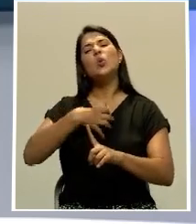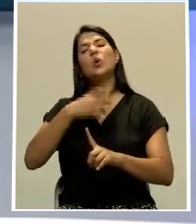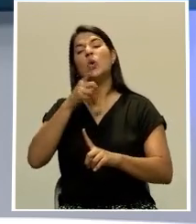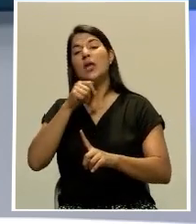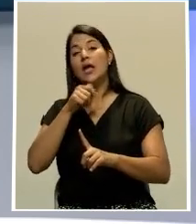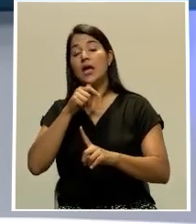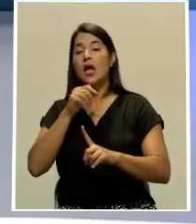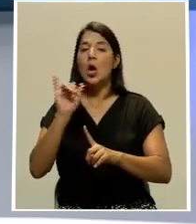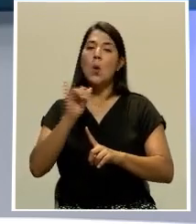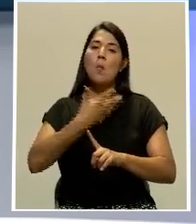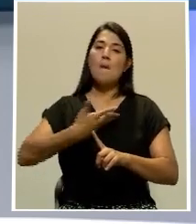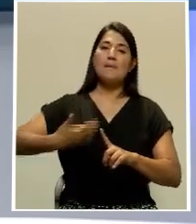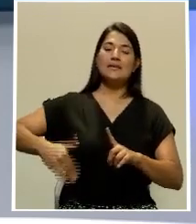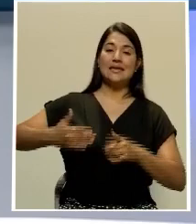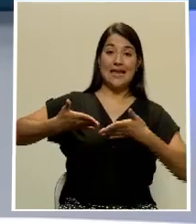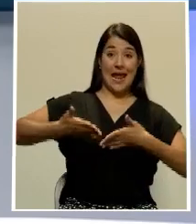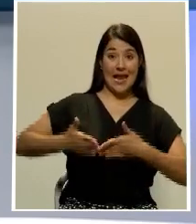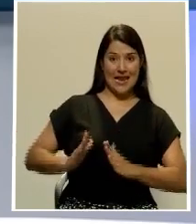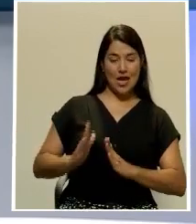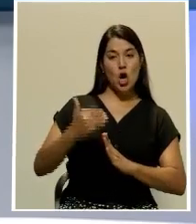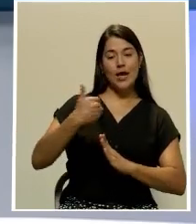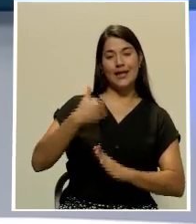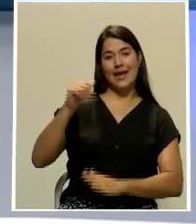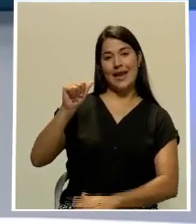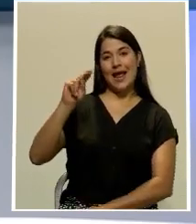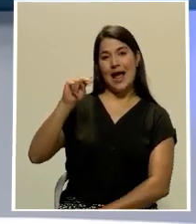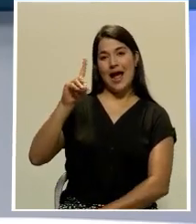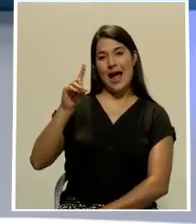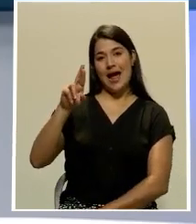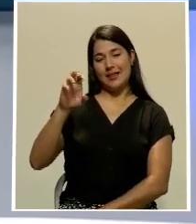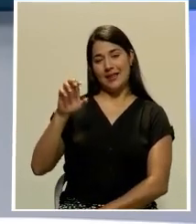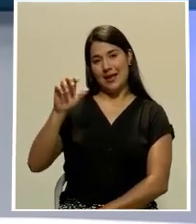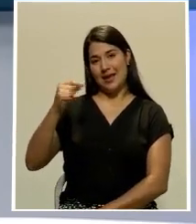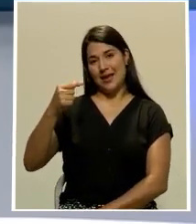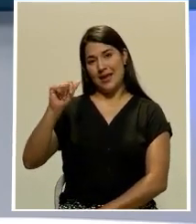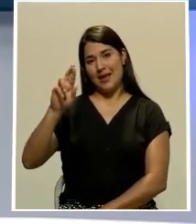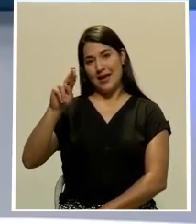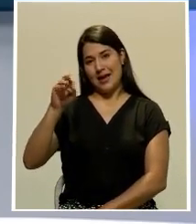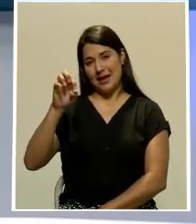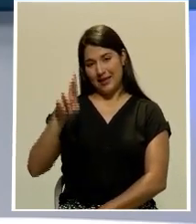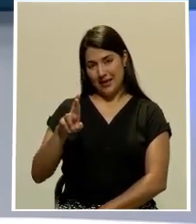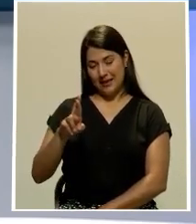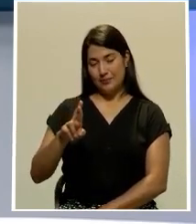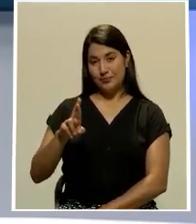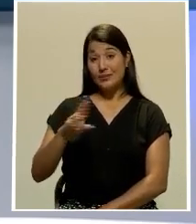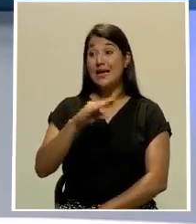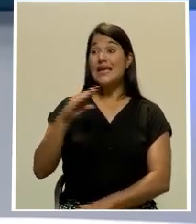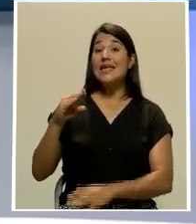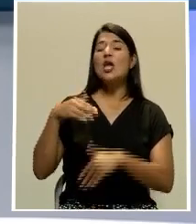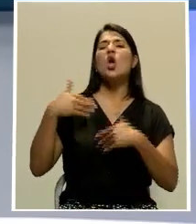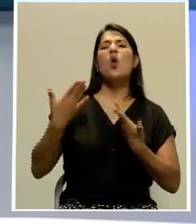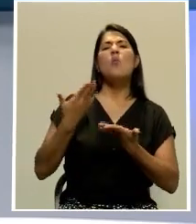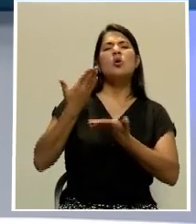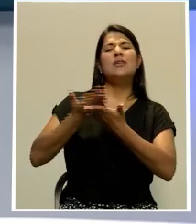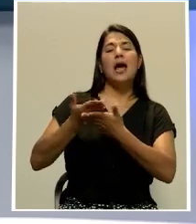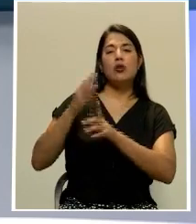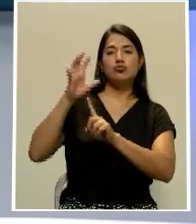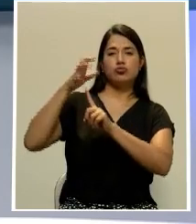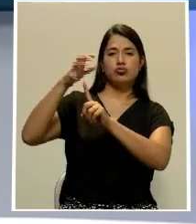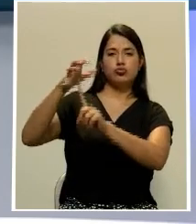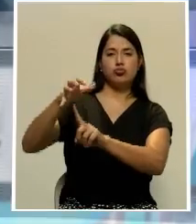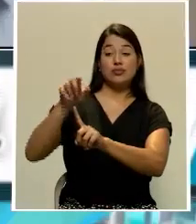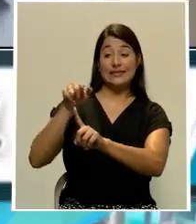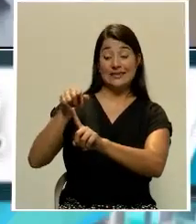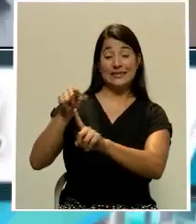llegaron en un helicóptero de una compañía relacionada también a Garnier. Vamos a conversar ahora con el